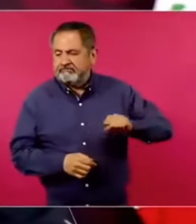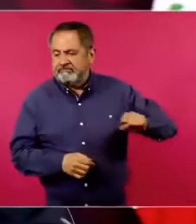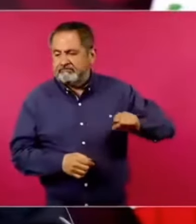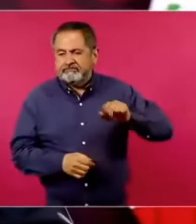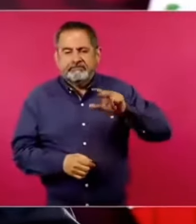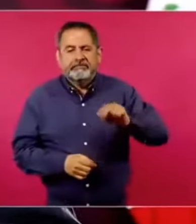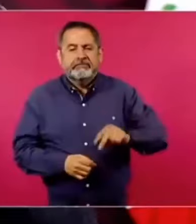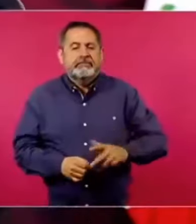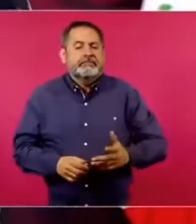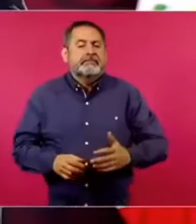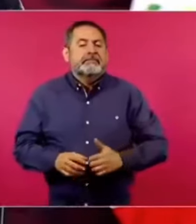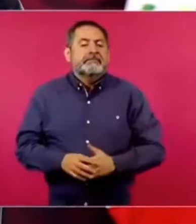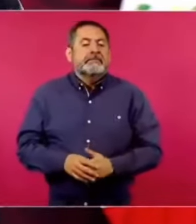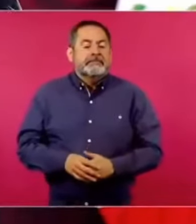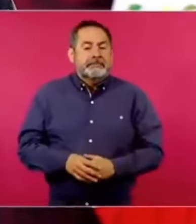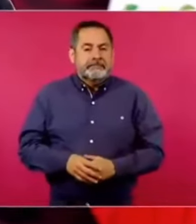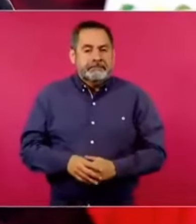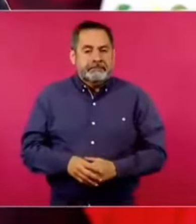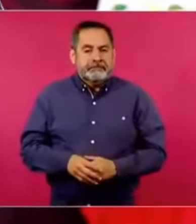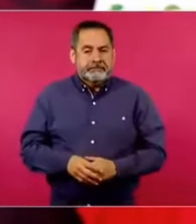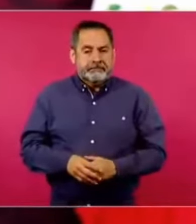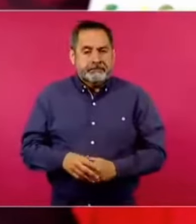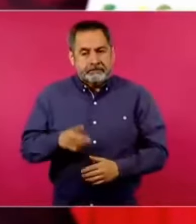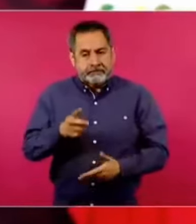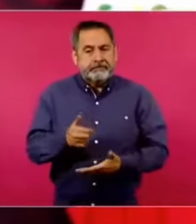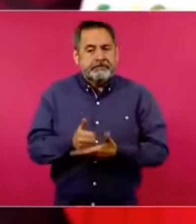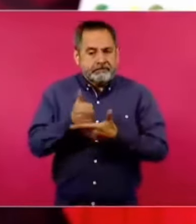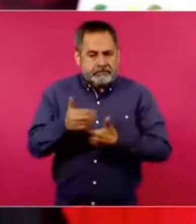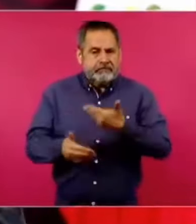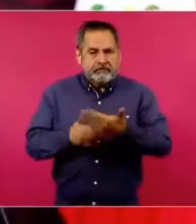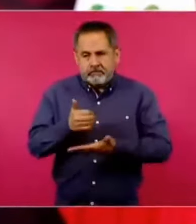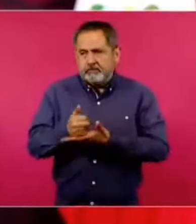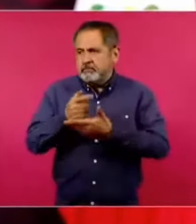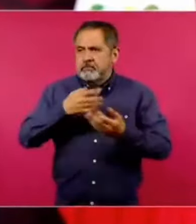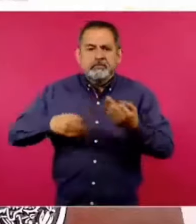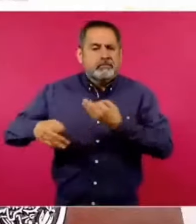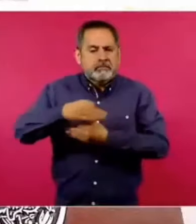Y esto va ayudando y ayuda a todos.